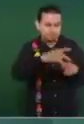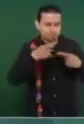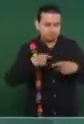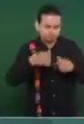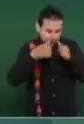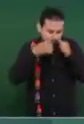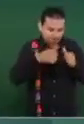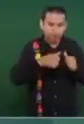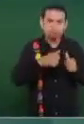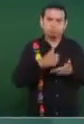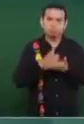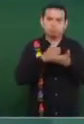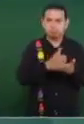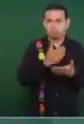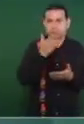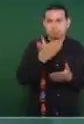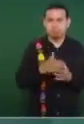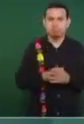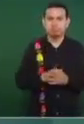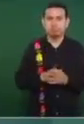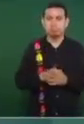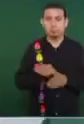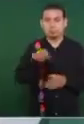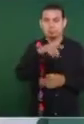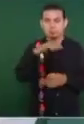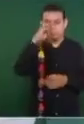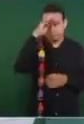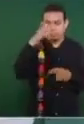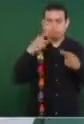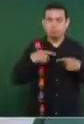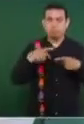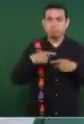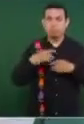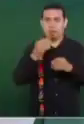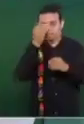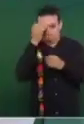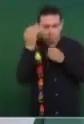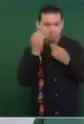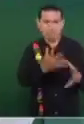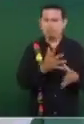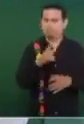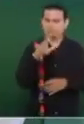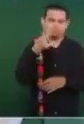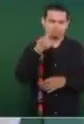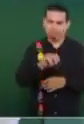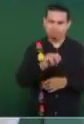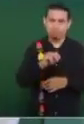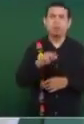oaxaqueños. Entonces, no están solos, van a seguir contando con nuestro apoyo.